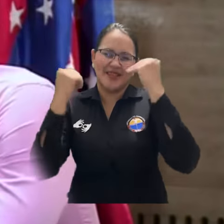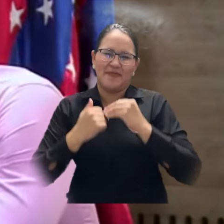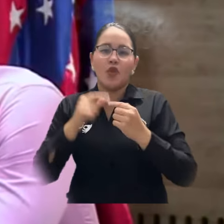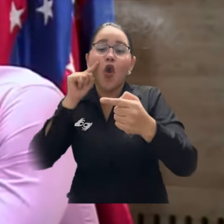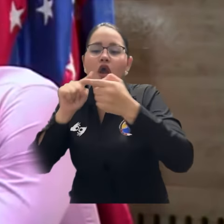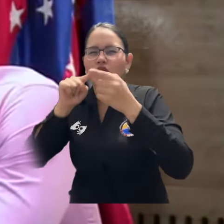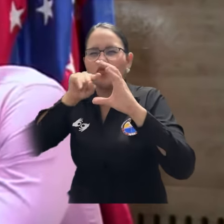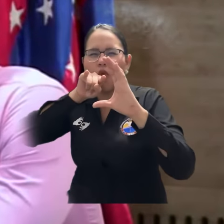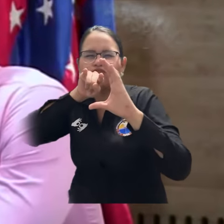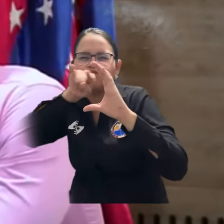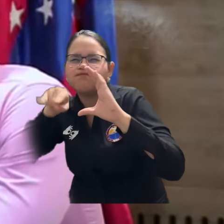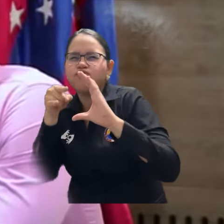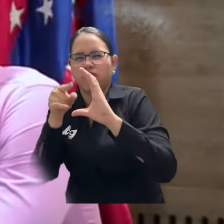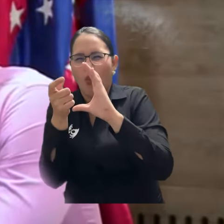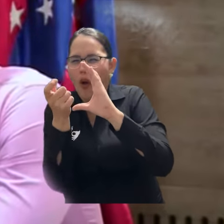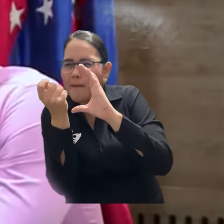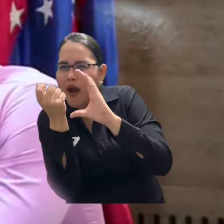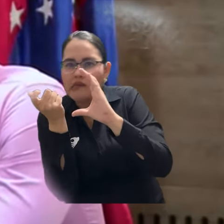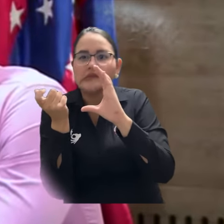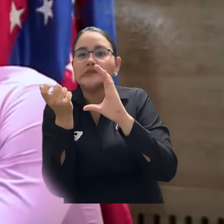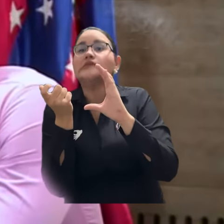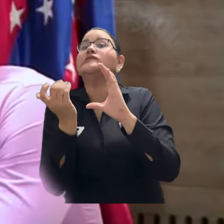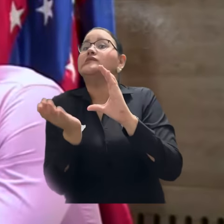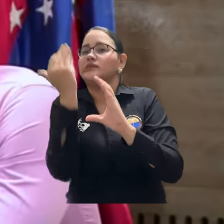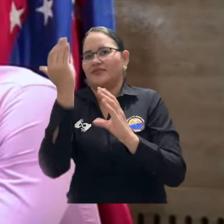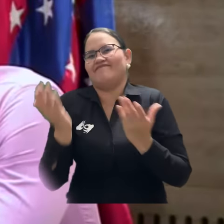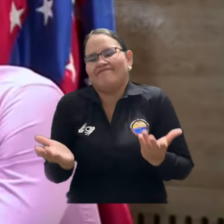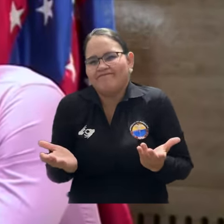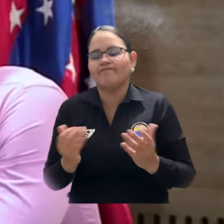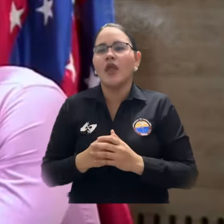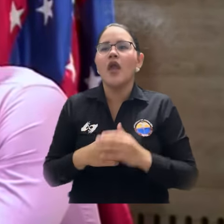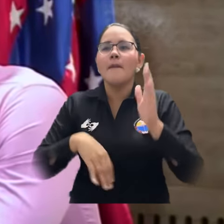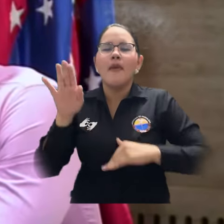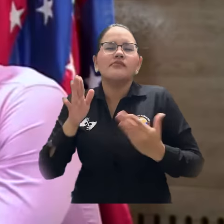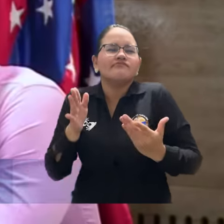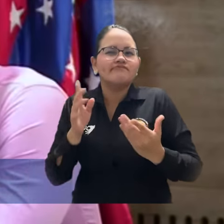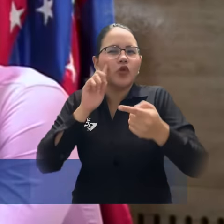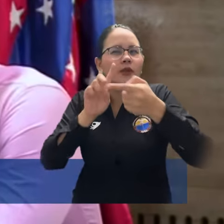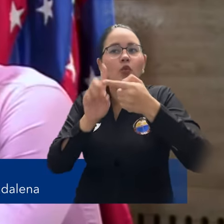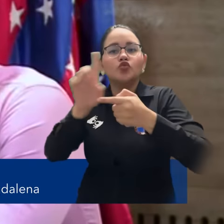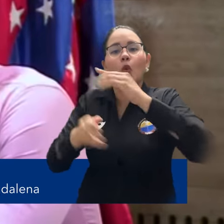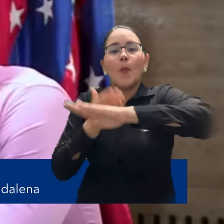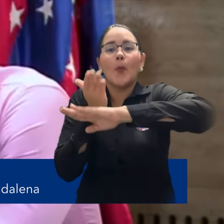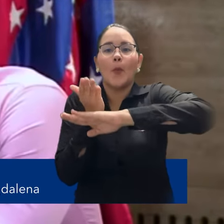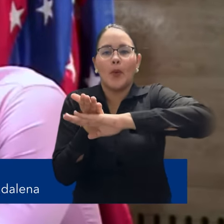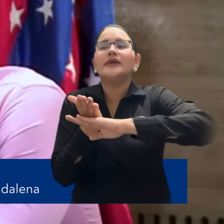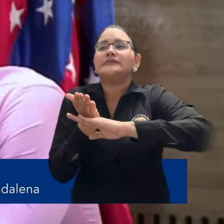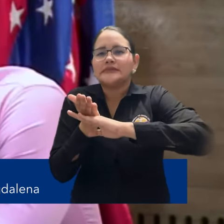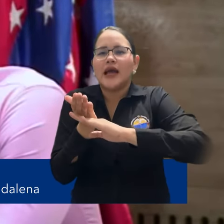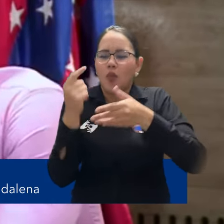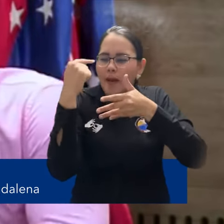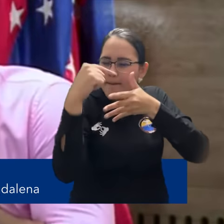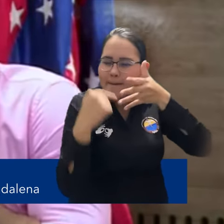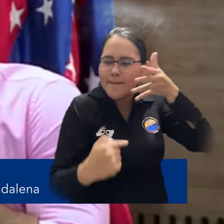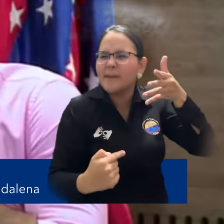la Contraloría, porque se materializa una propuesta que se presentó a comienzos de año para el periodo 2020